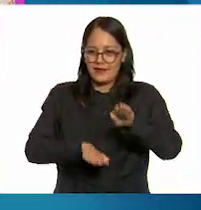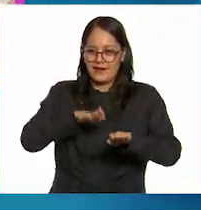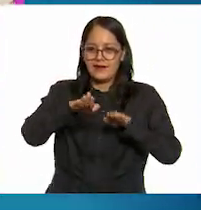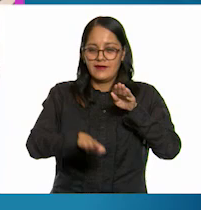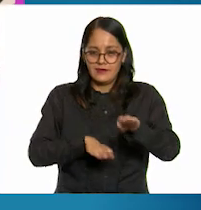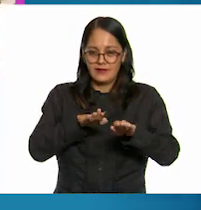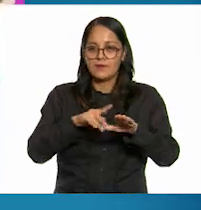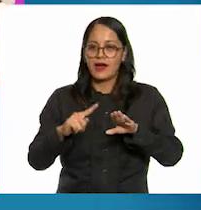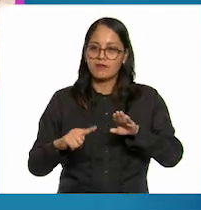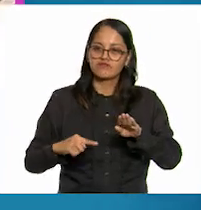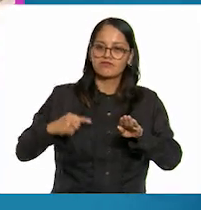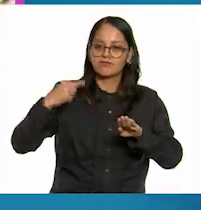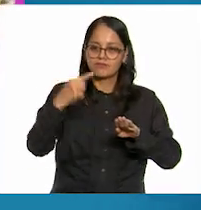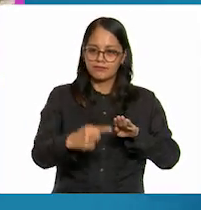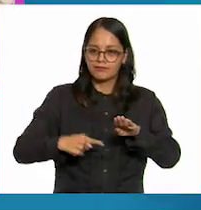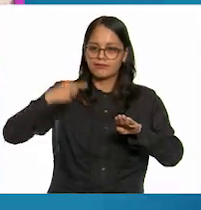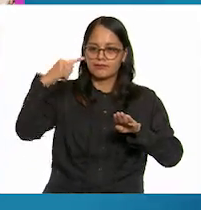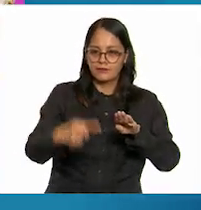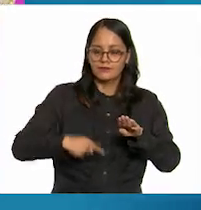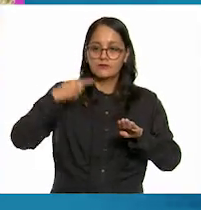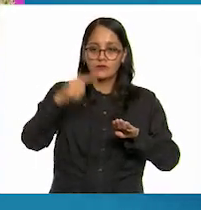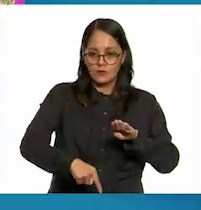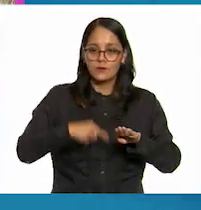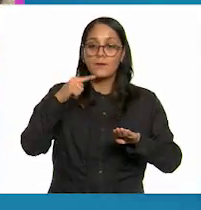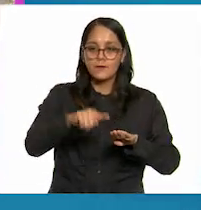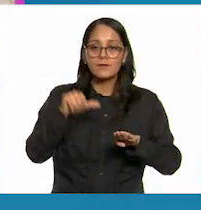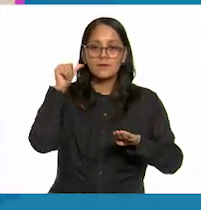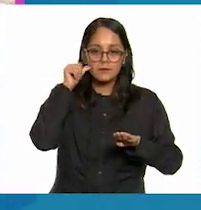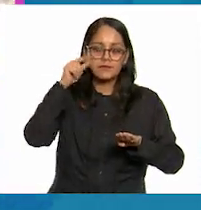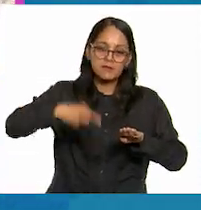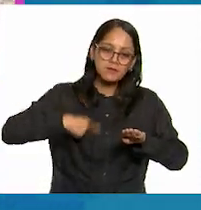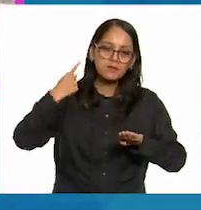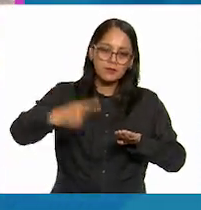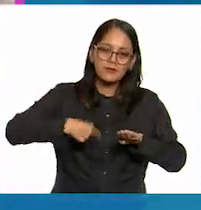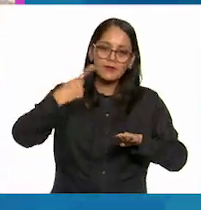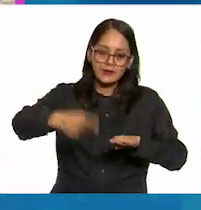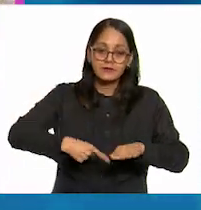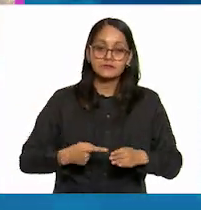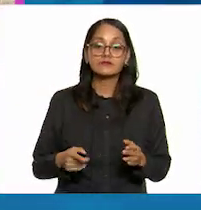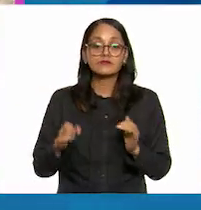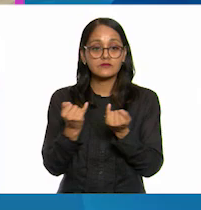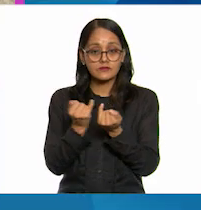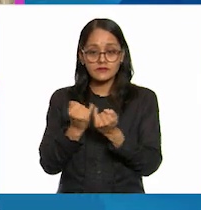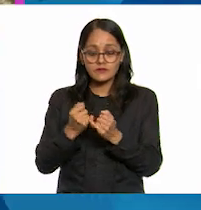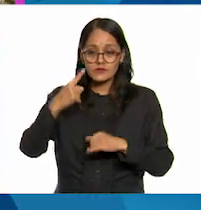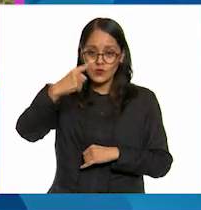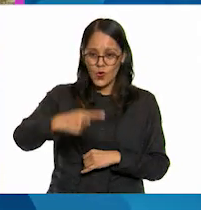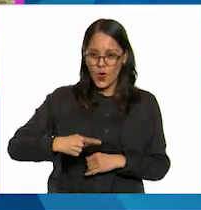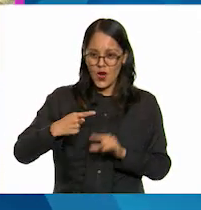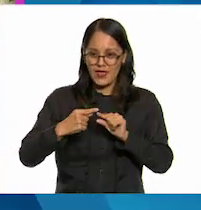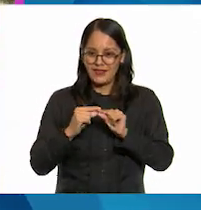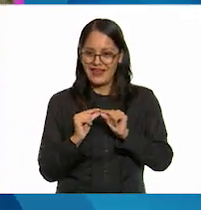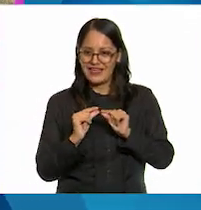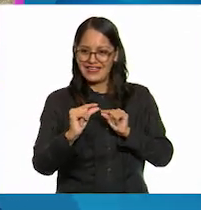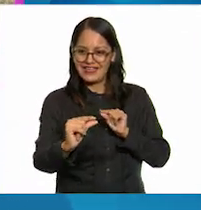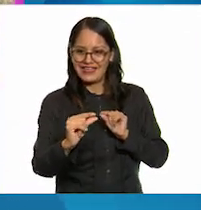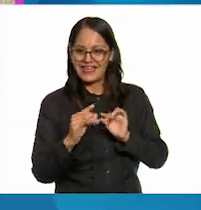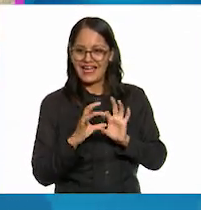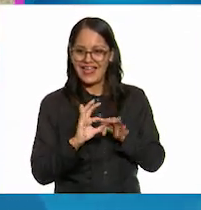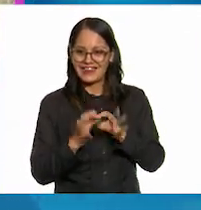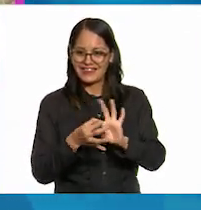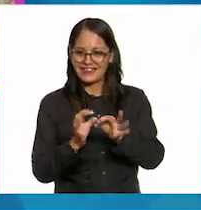estado de reposo de las llantas y provocar que giren y como están unidas mediante una cadena la llanta trasera